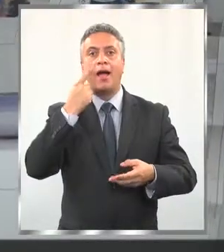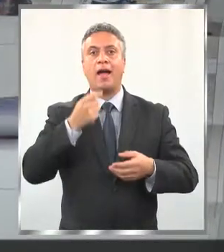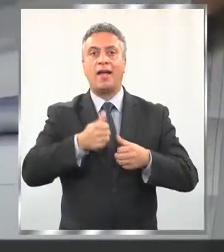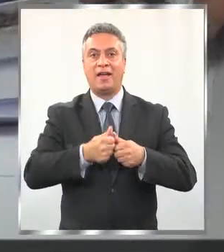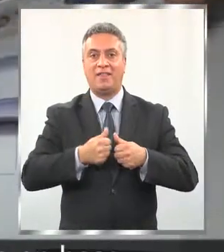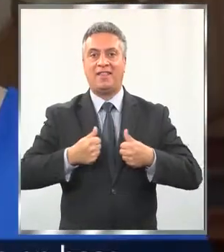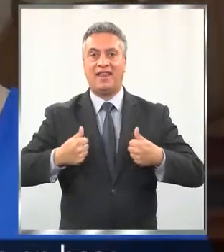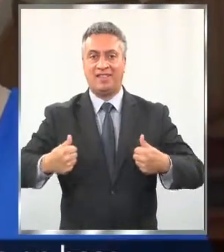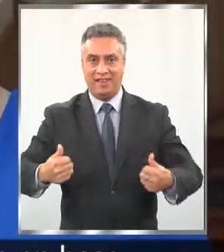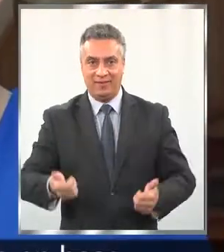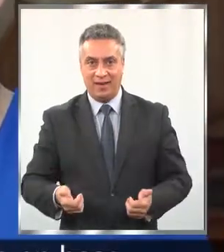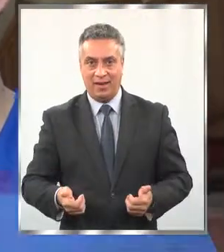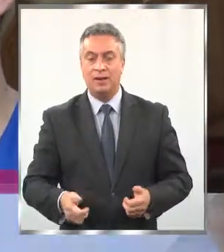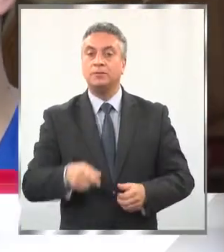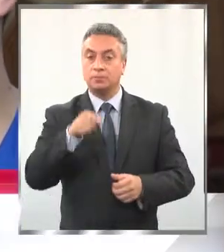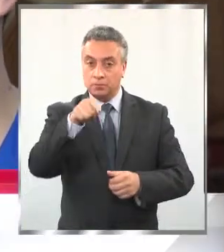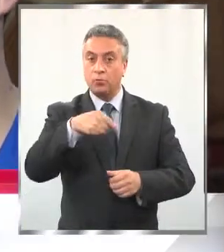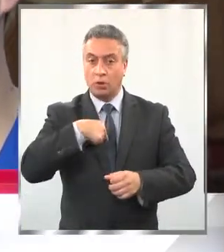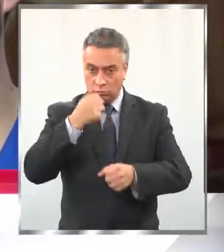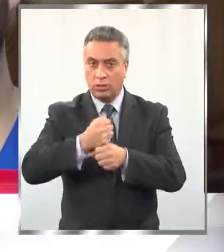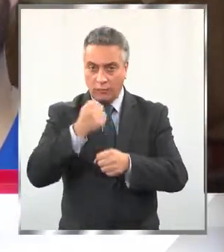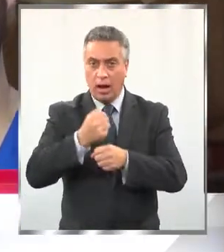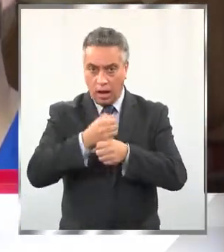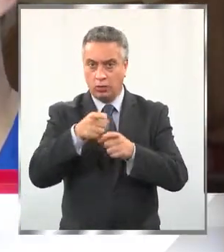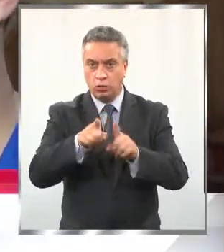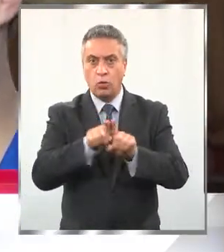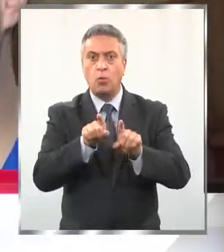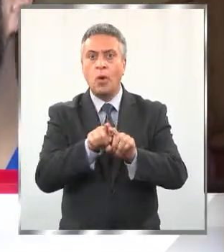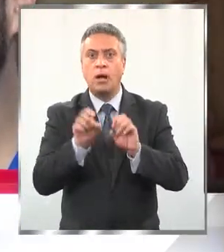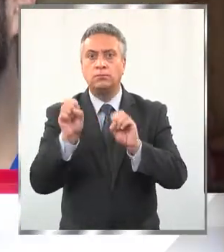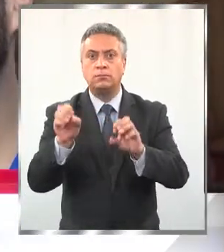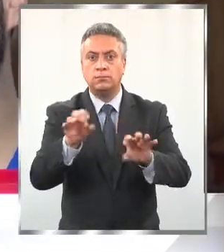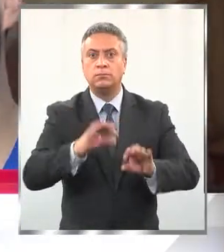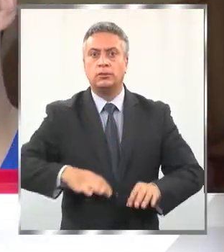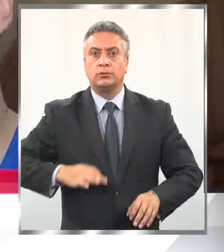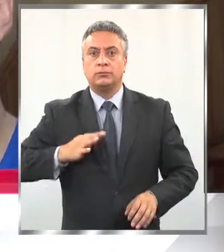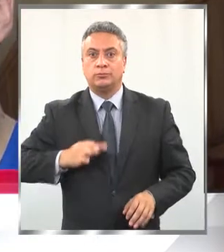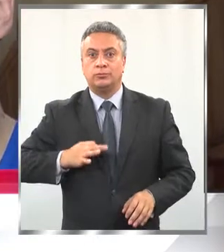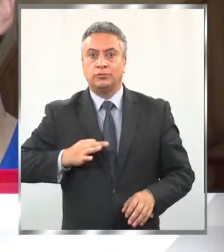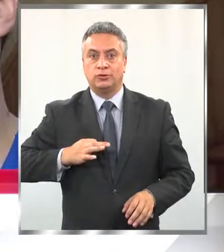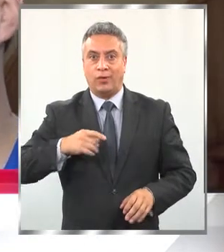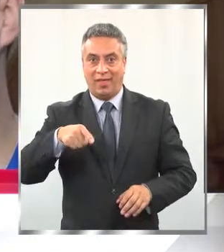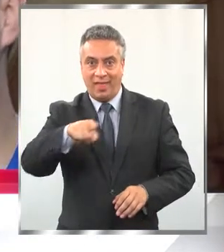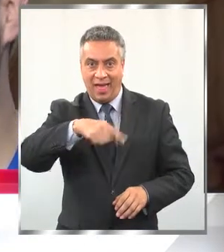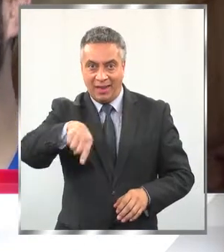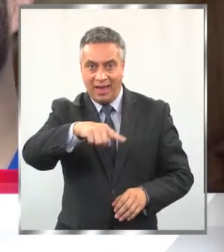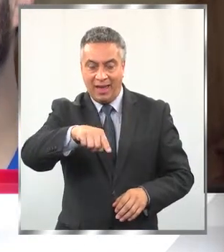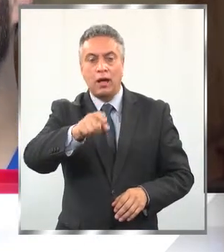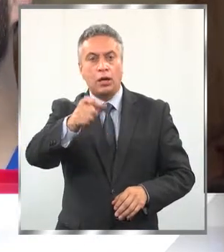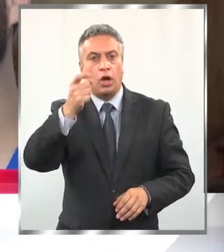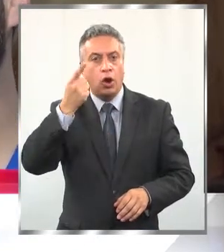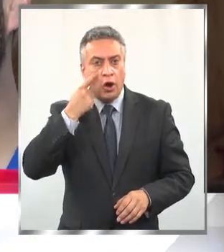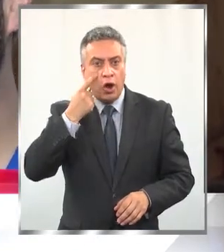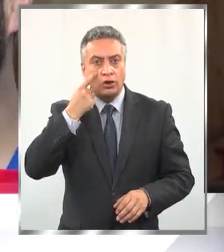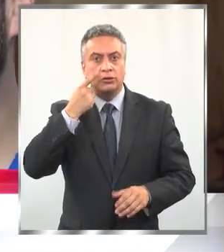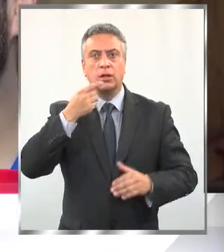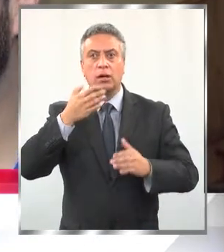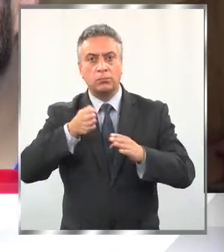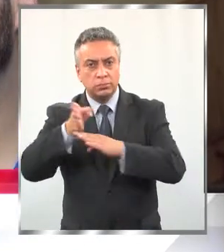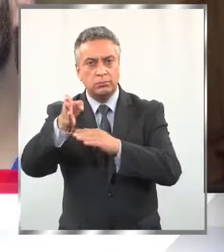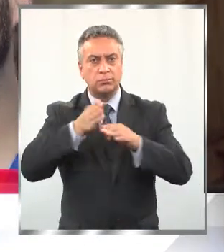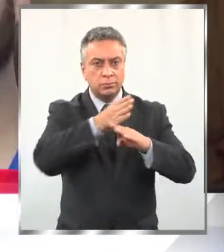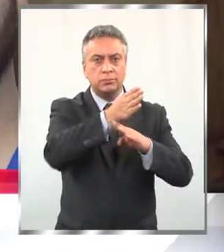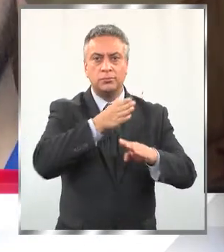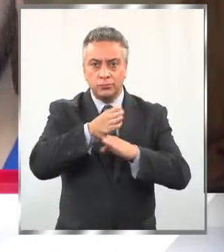directivas. Nosotros estamos trabajando en base a la unidad, como te contaba, de formación ciudadana, en donde ellos conozcan, puedan salir, conocer medios